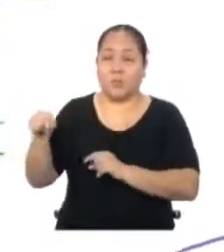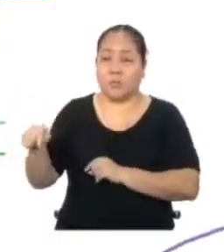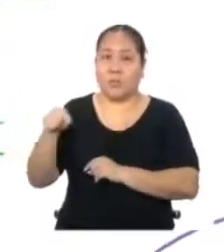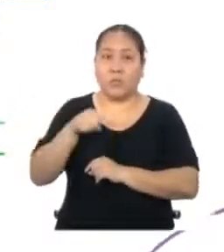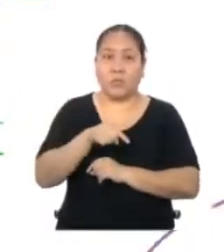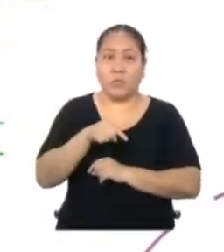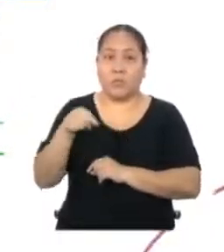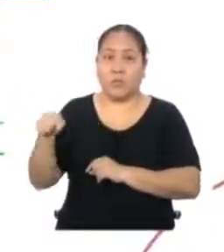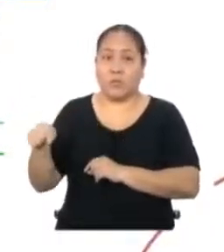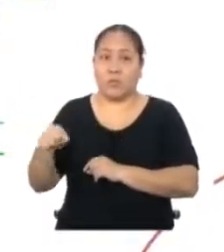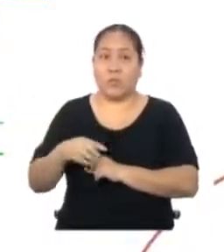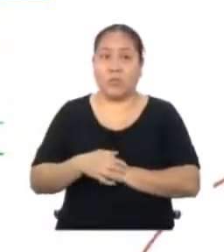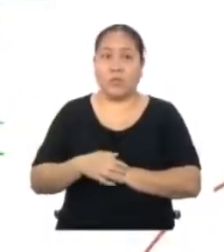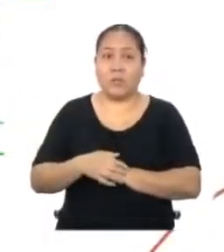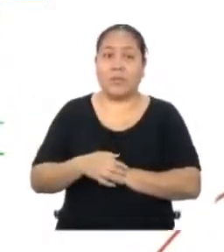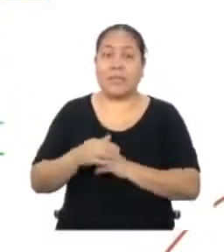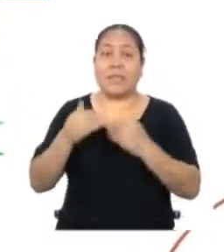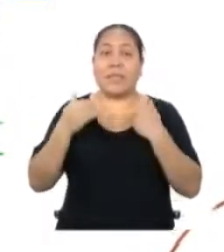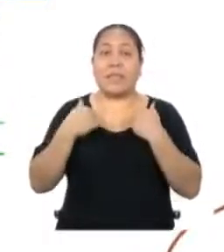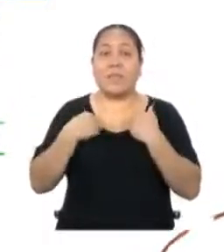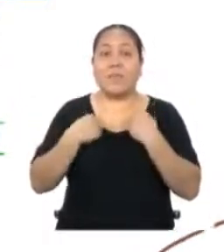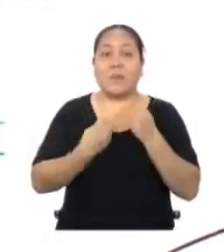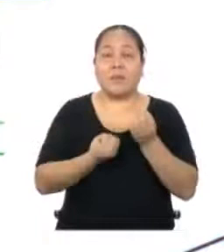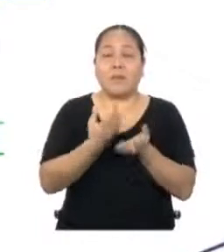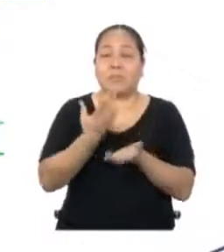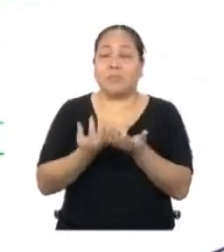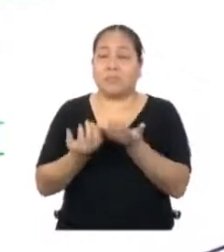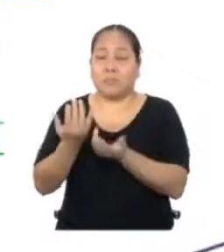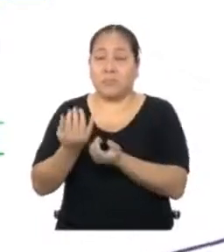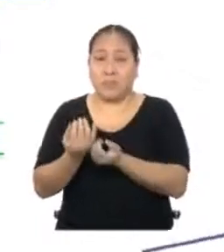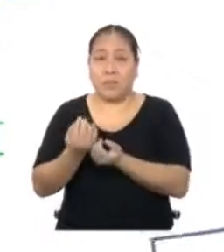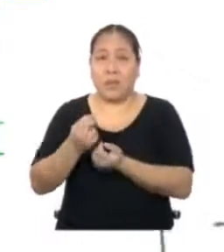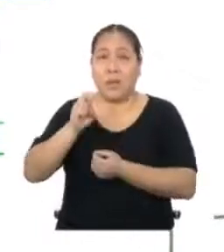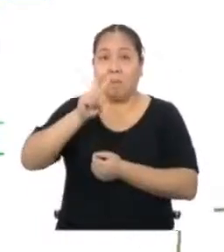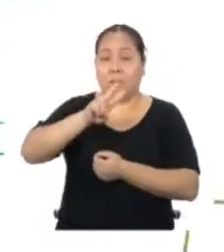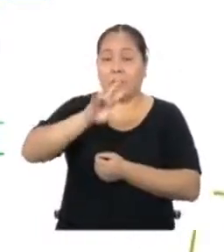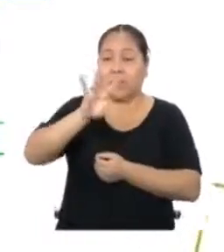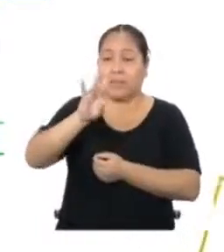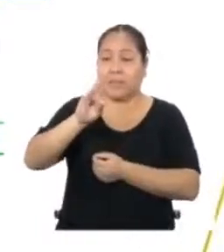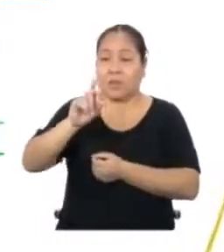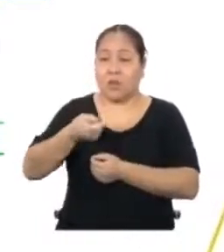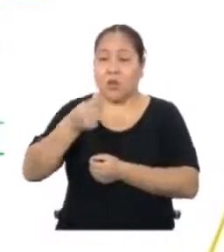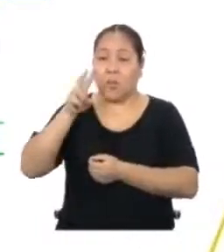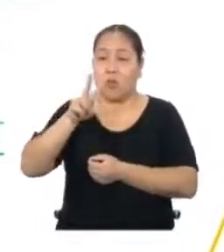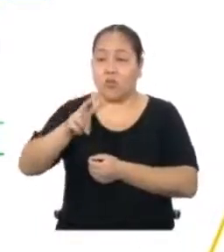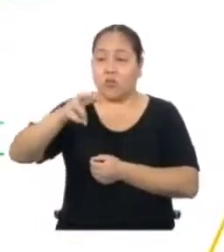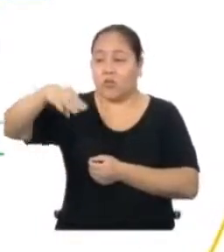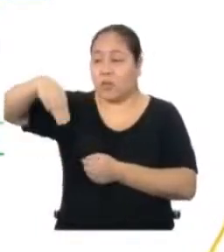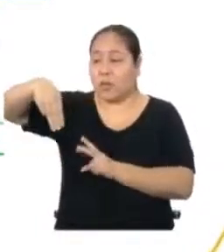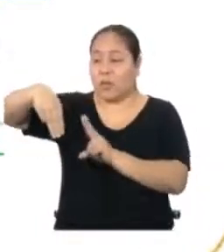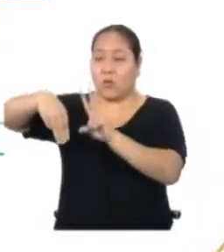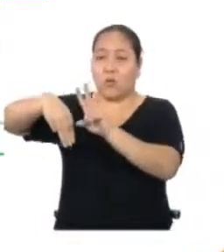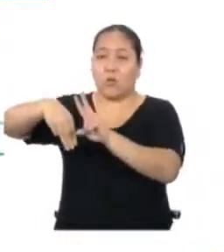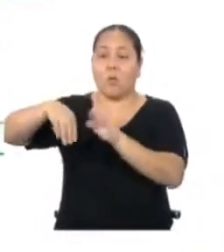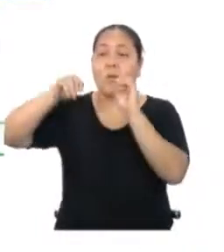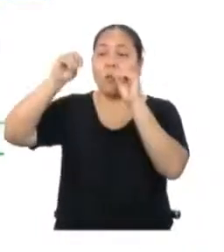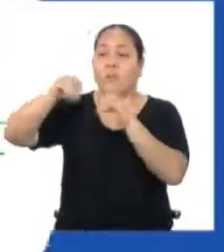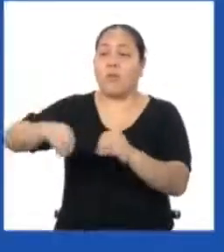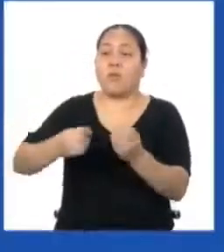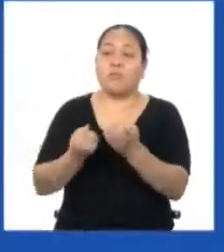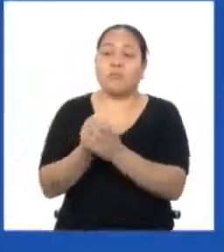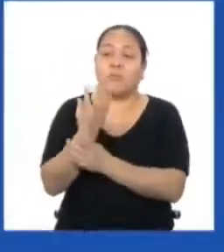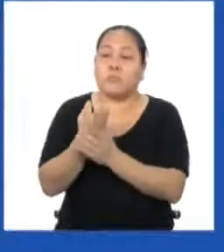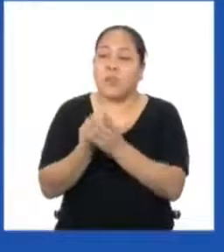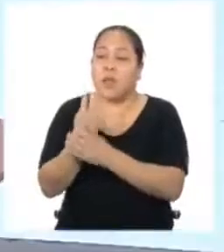dos áreas Tienes disponible 27,2 metros cuadrados Para plantar tus hierbas, verduras y